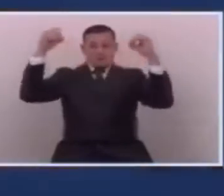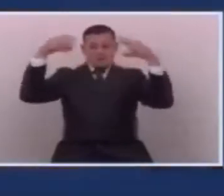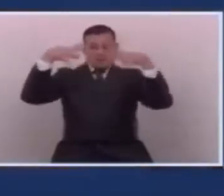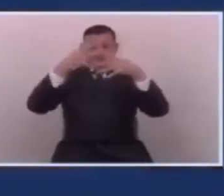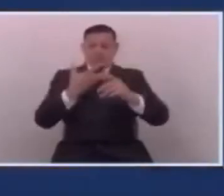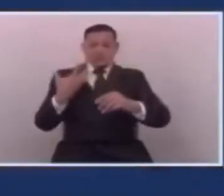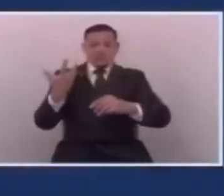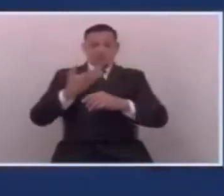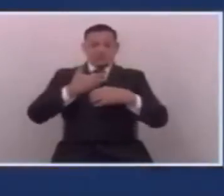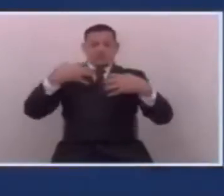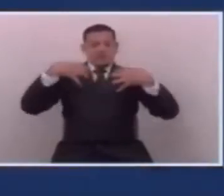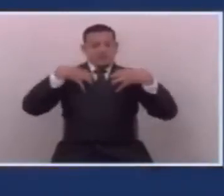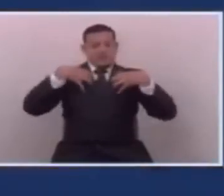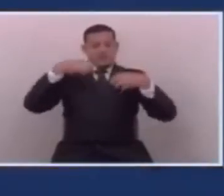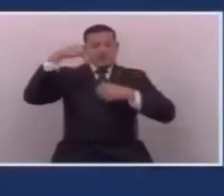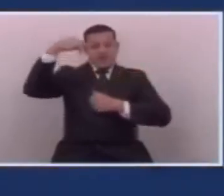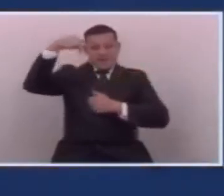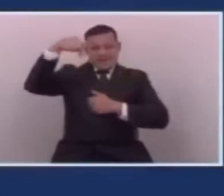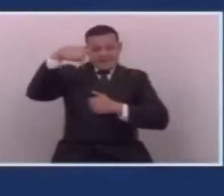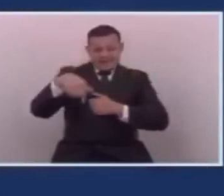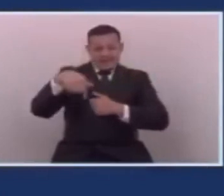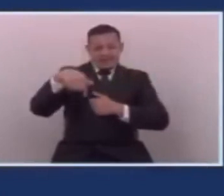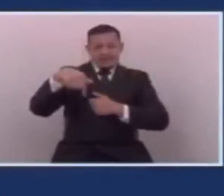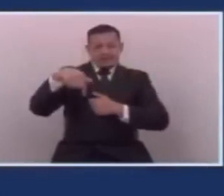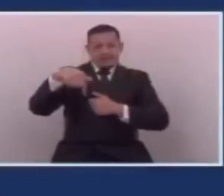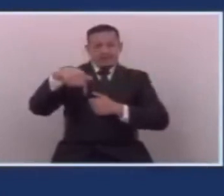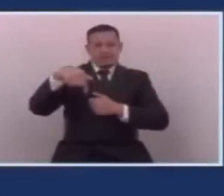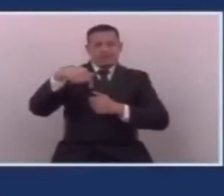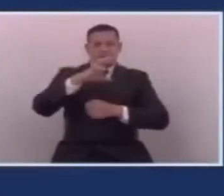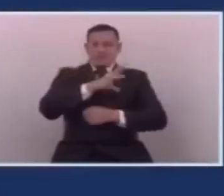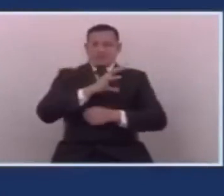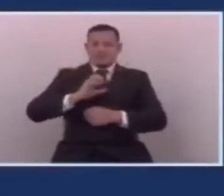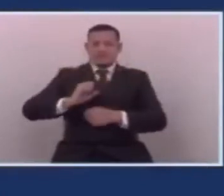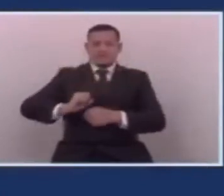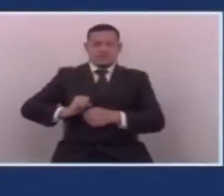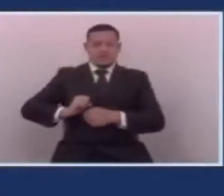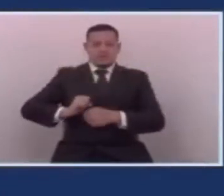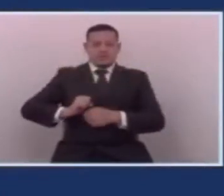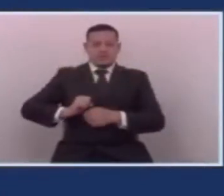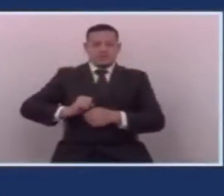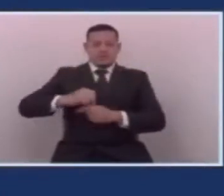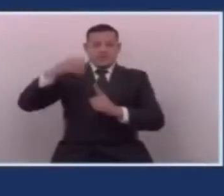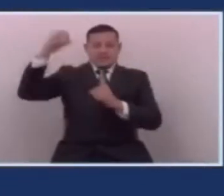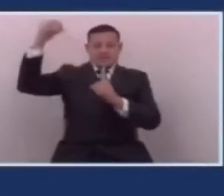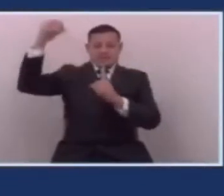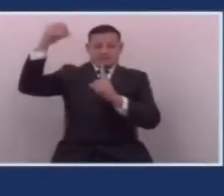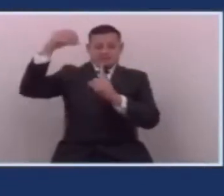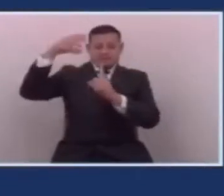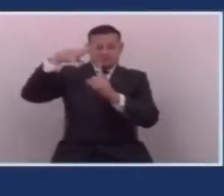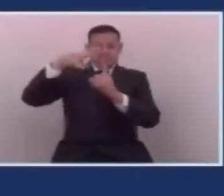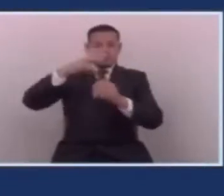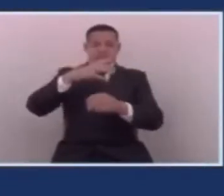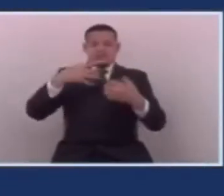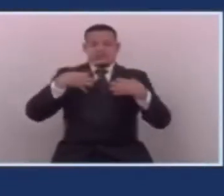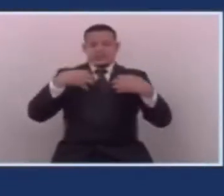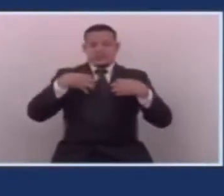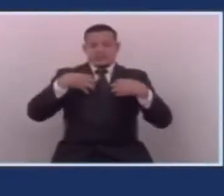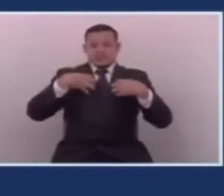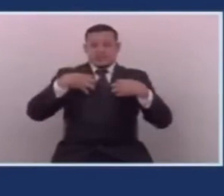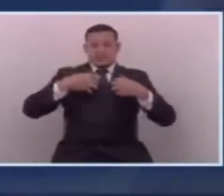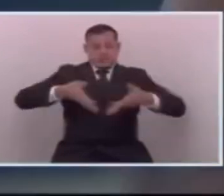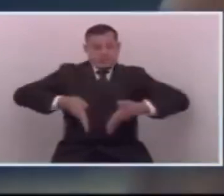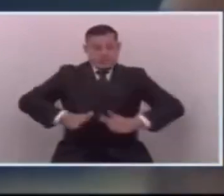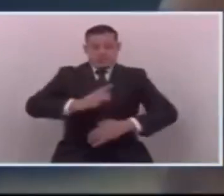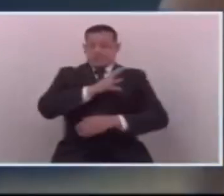nosotros estamos viviendo acá, en nuestro país, el milagro que estamos viviendo como salvadoreños.